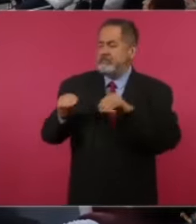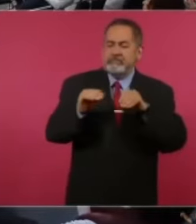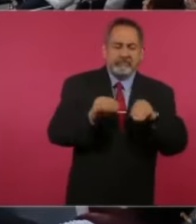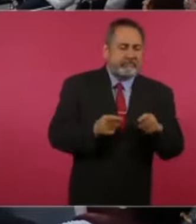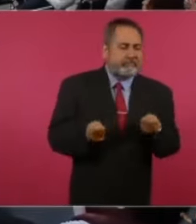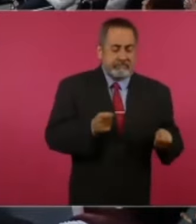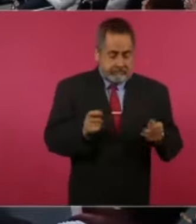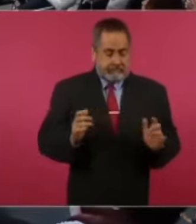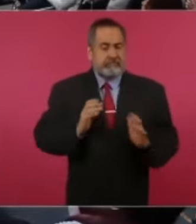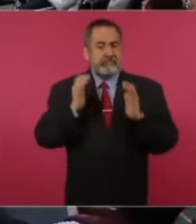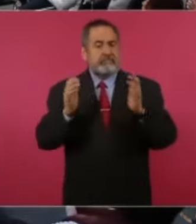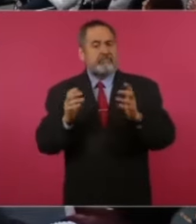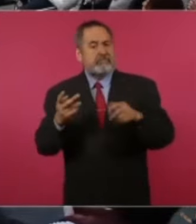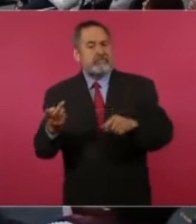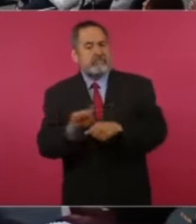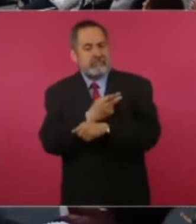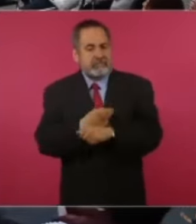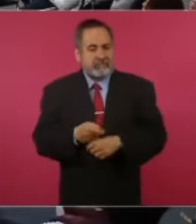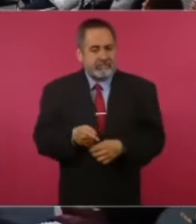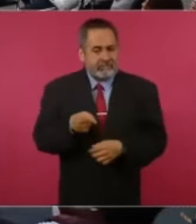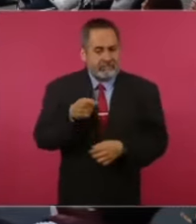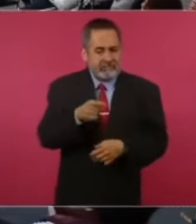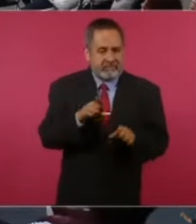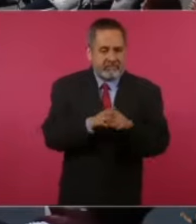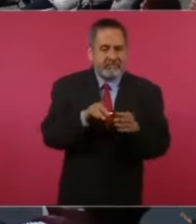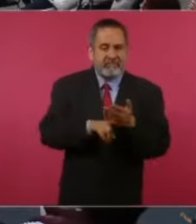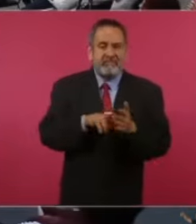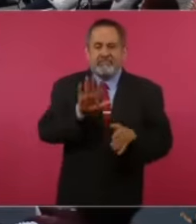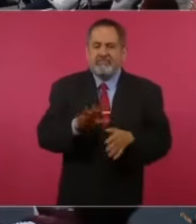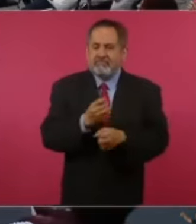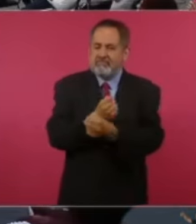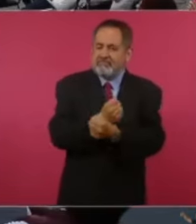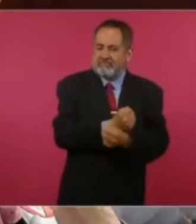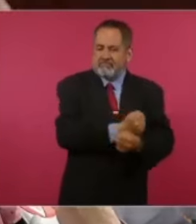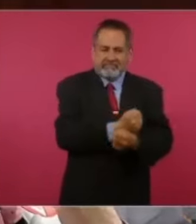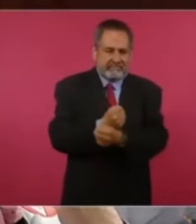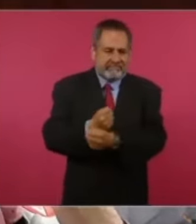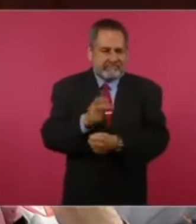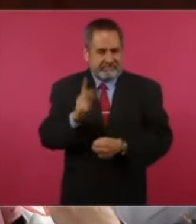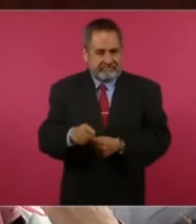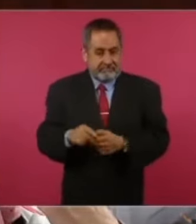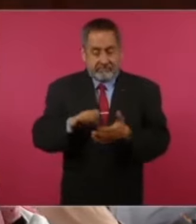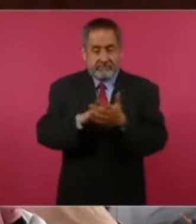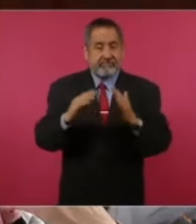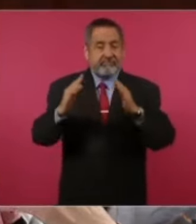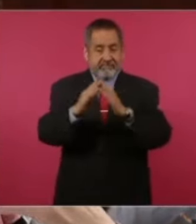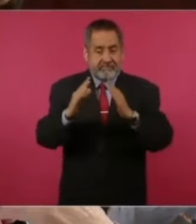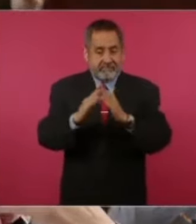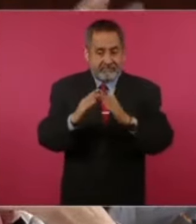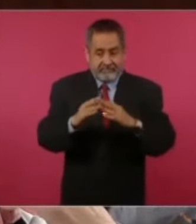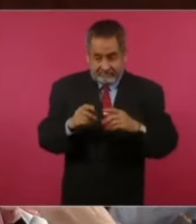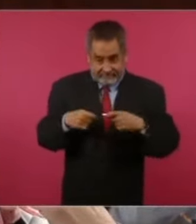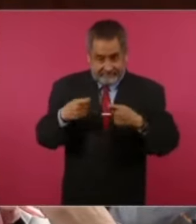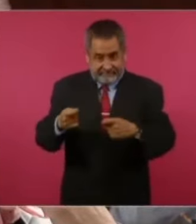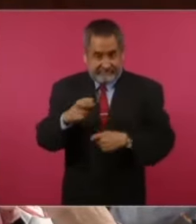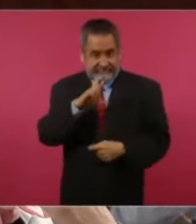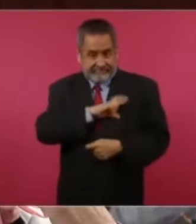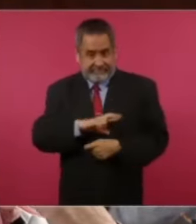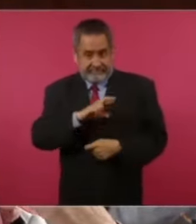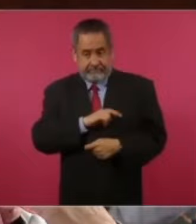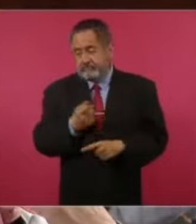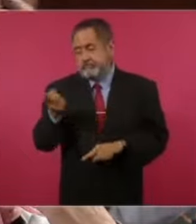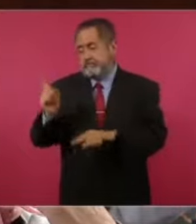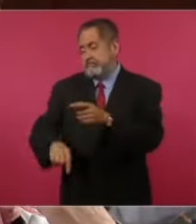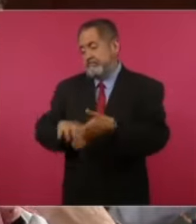pues se llevan la sorpresa de que entran en un ciclo como de esclavitud. Porque pues la vivienda se las dan a cambio del pago,